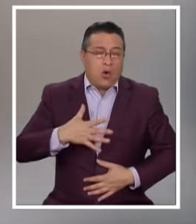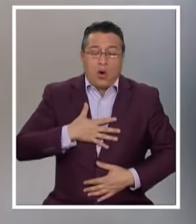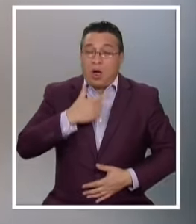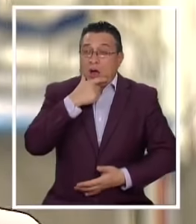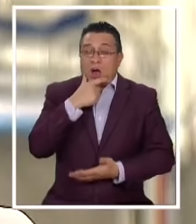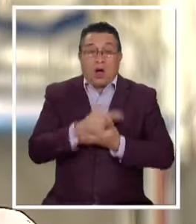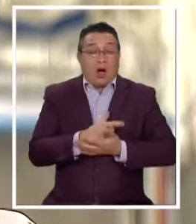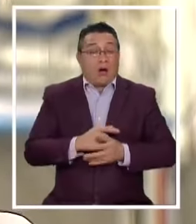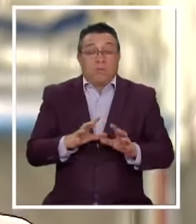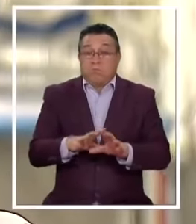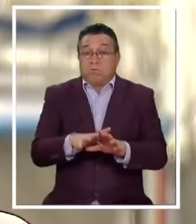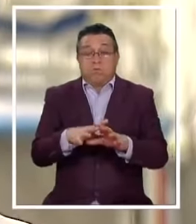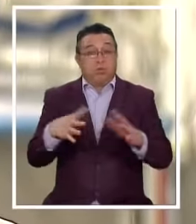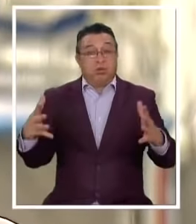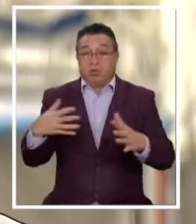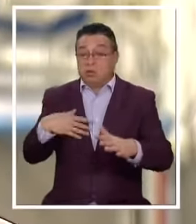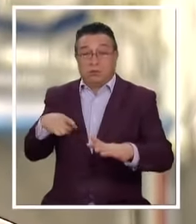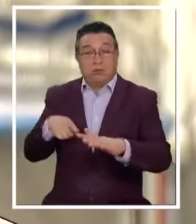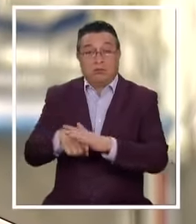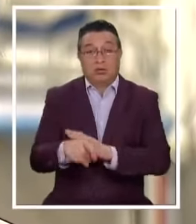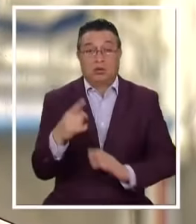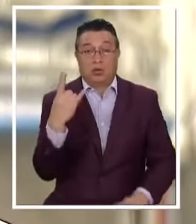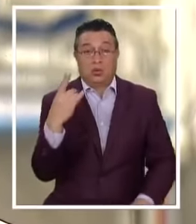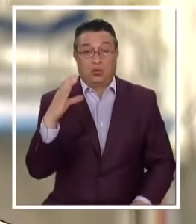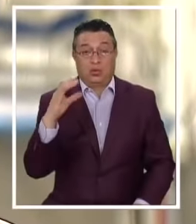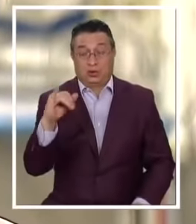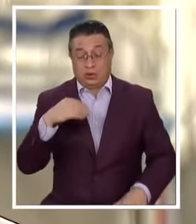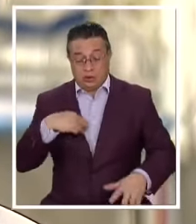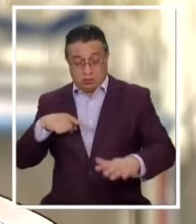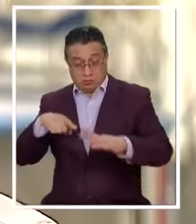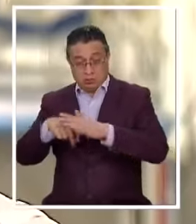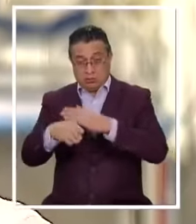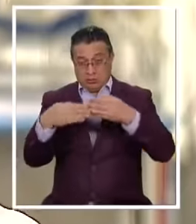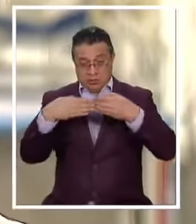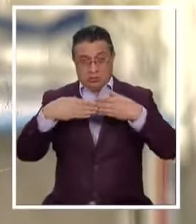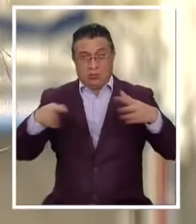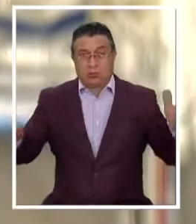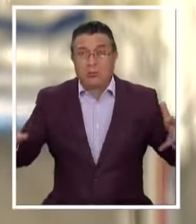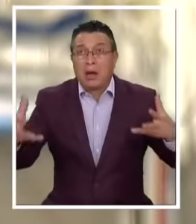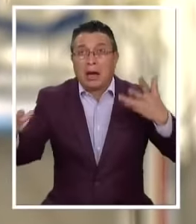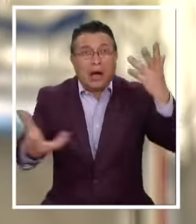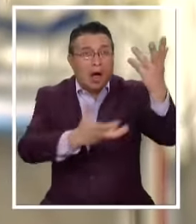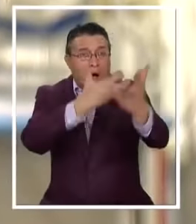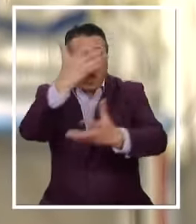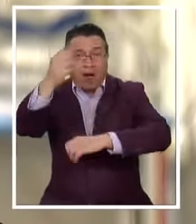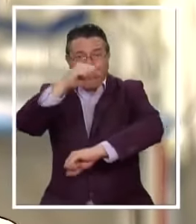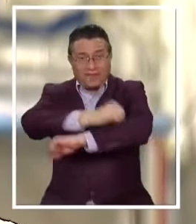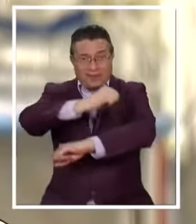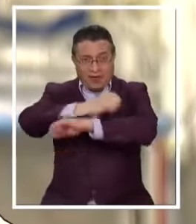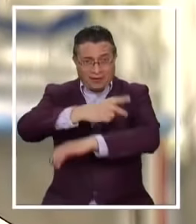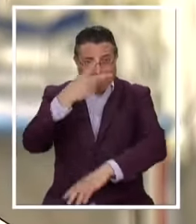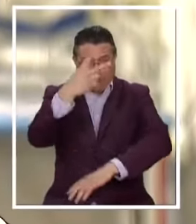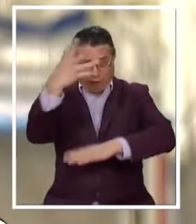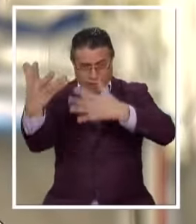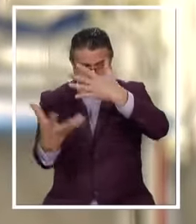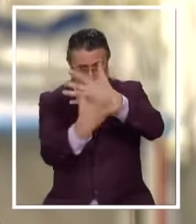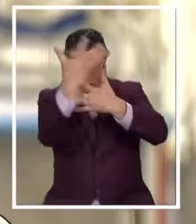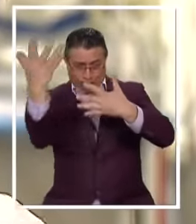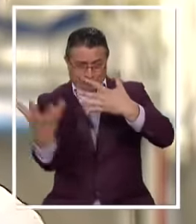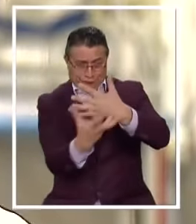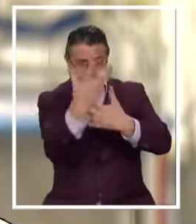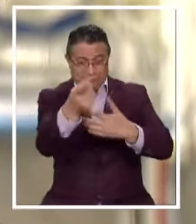impactante Entrar a una unidad De pacientes críticos Donde las llamas Se veían por las ventanas Y el humo era